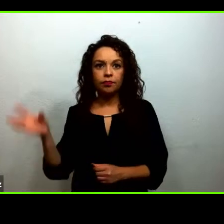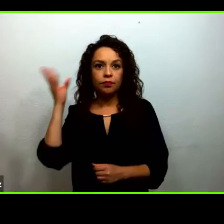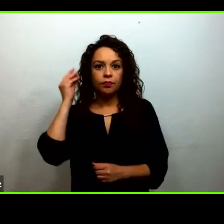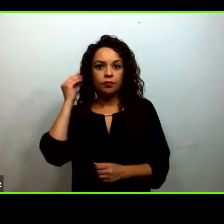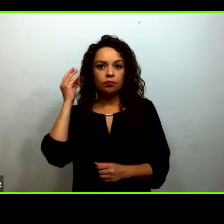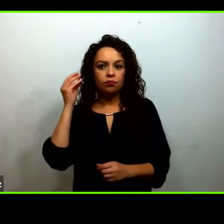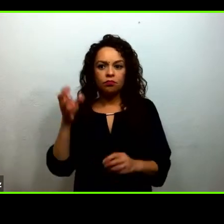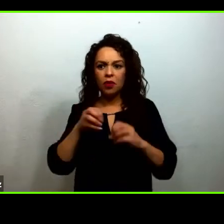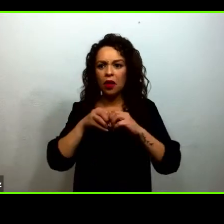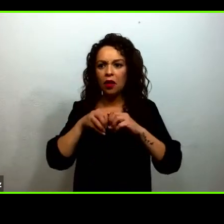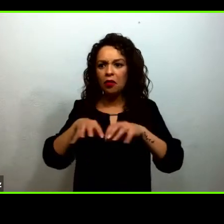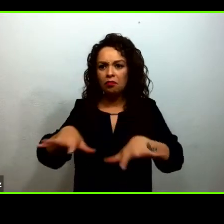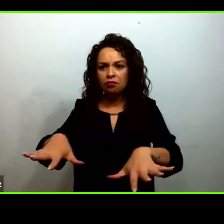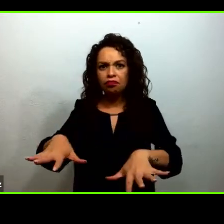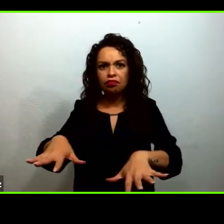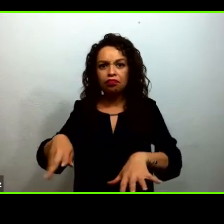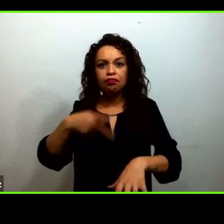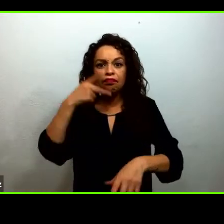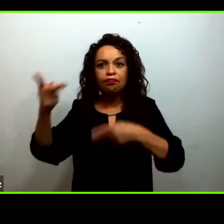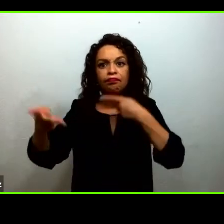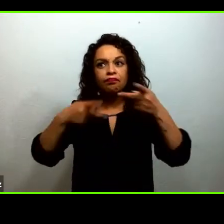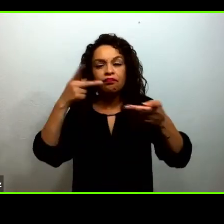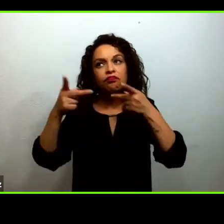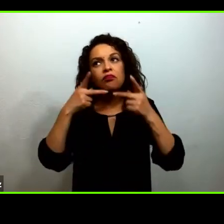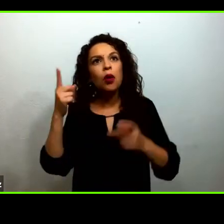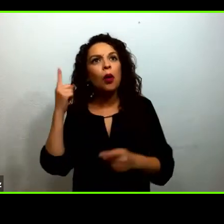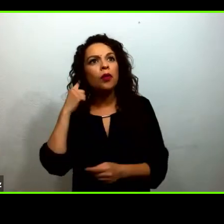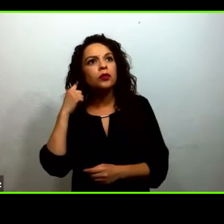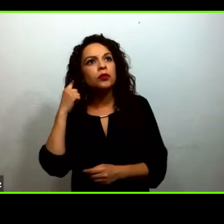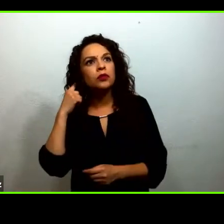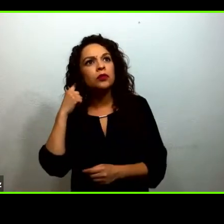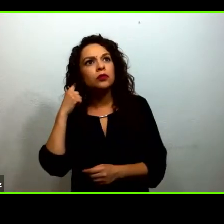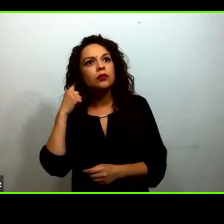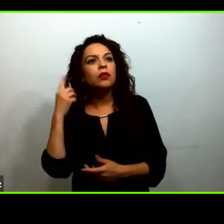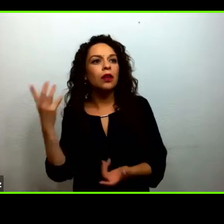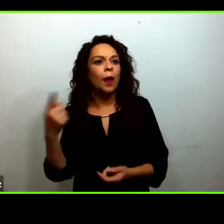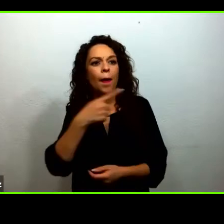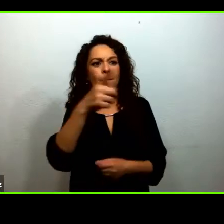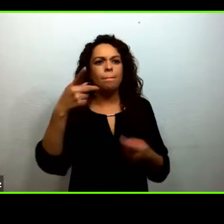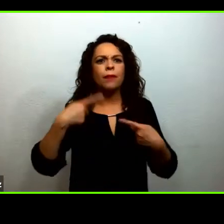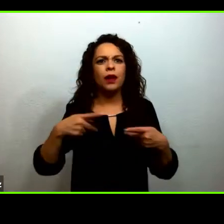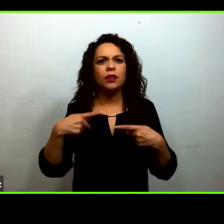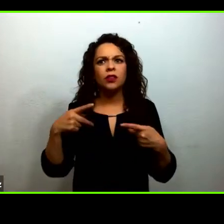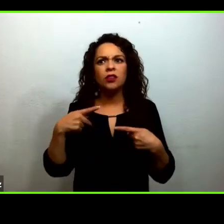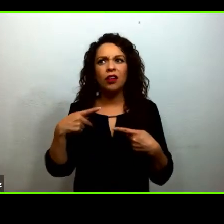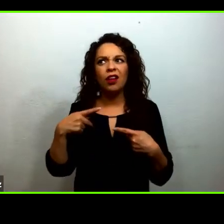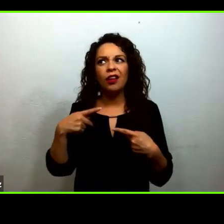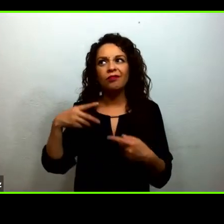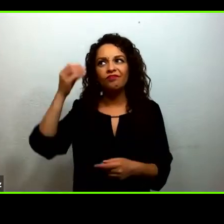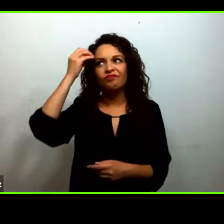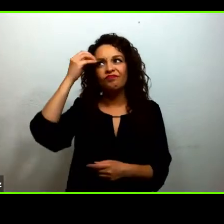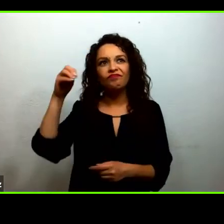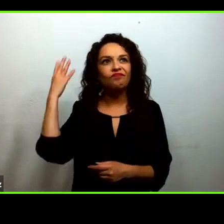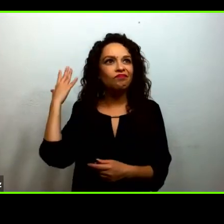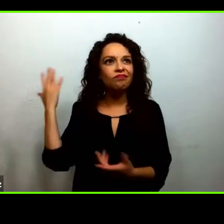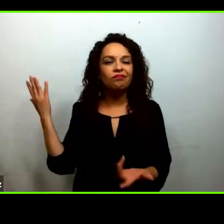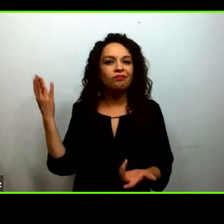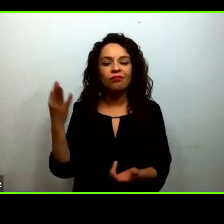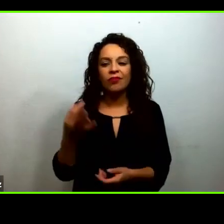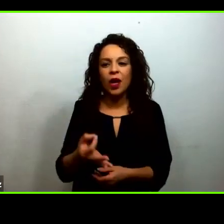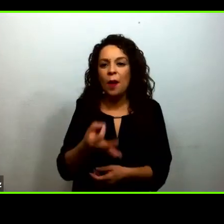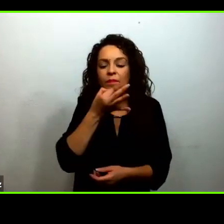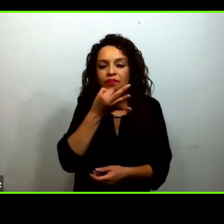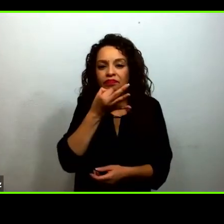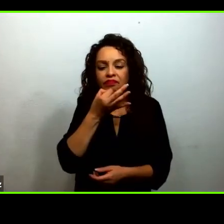lo que se dice en los primeros minutos es probable que el radio escucha lo haya olvidado en los siguientes minutos y